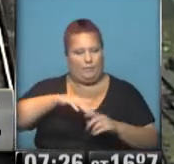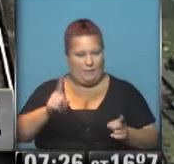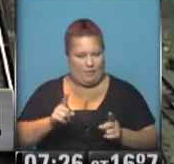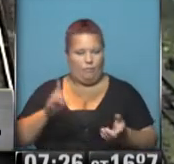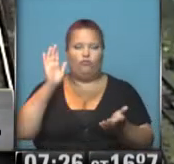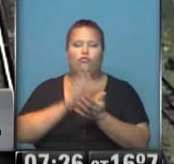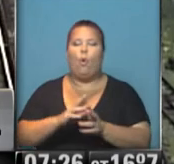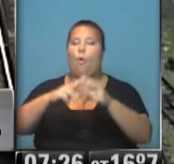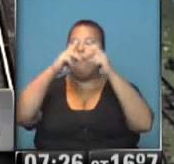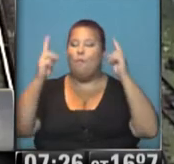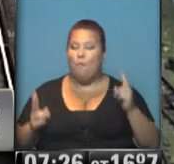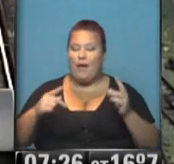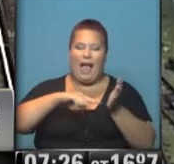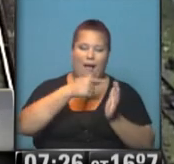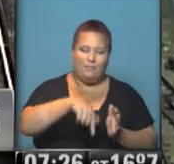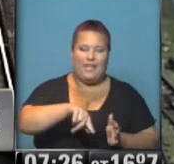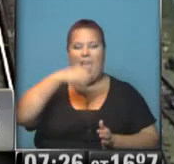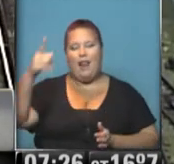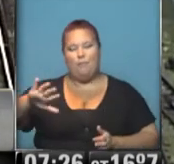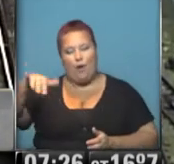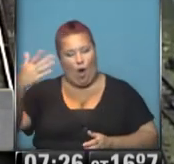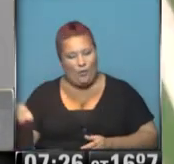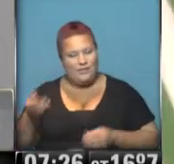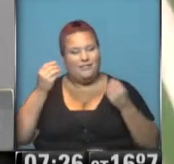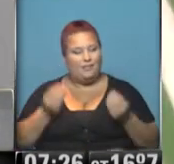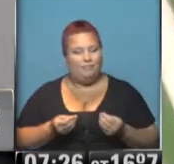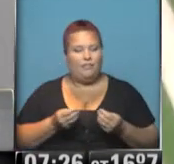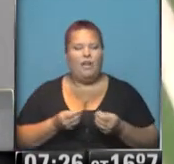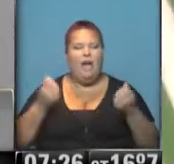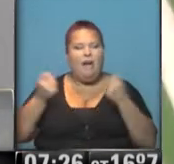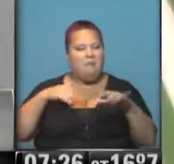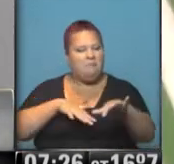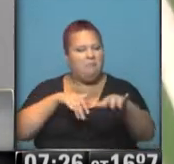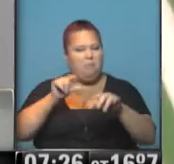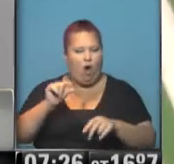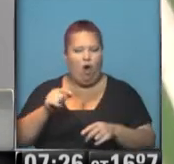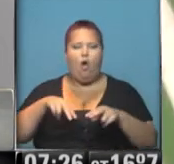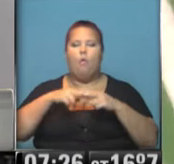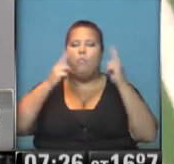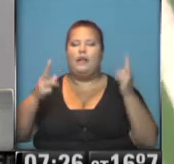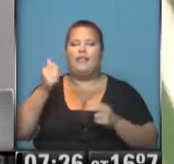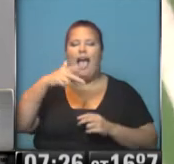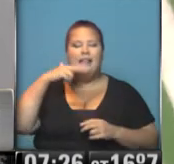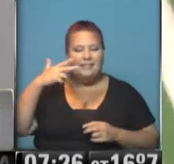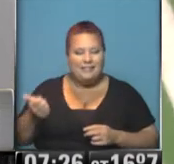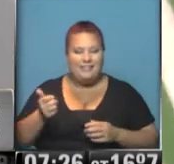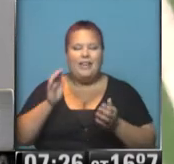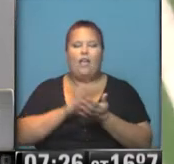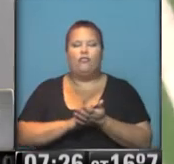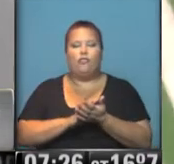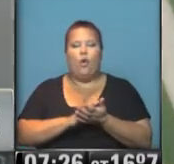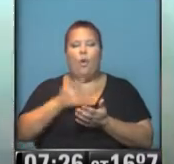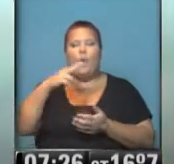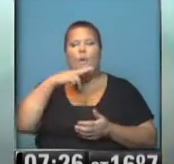En cuanto a los puentes que comunican la zona sur con el conurbano bonaerense, con poco tránsito, Puente Alsina, la vinculación de